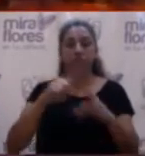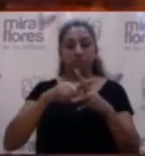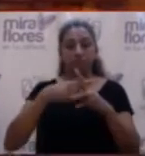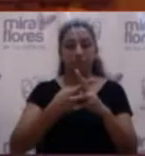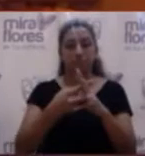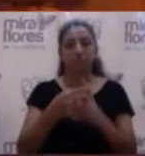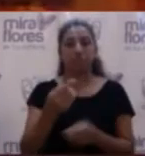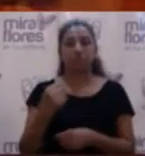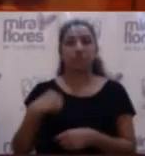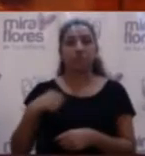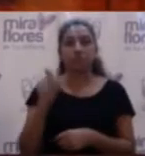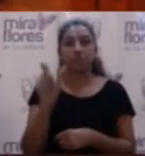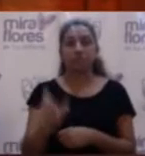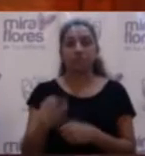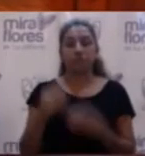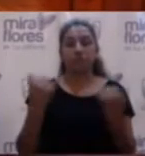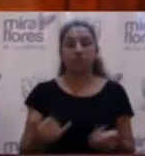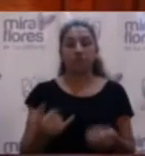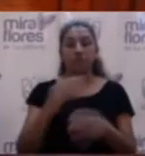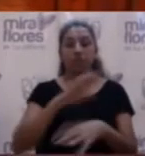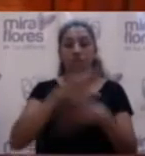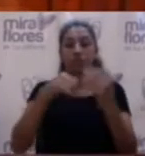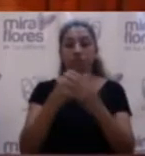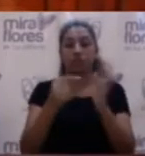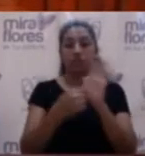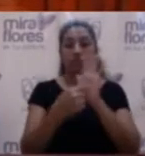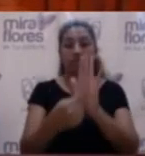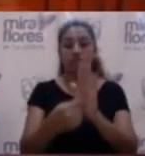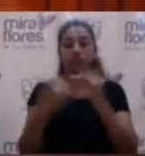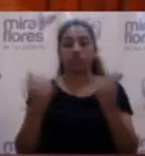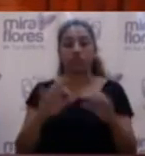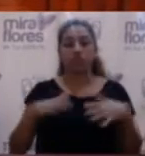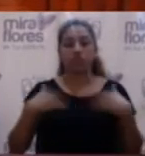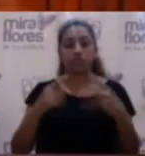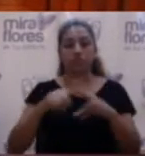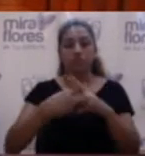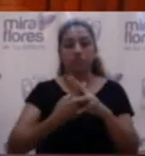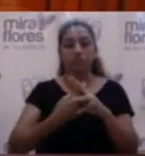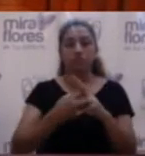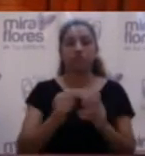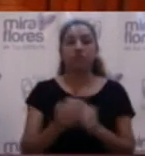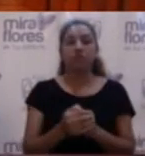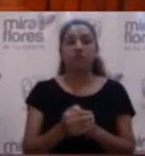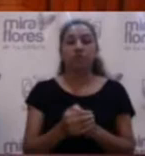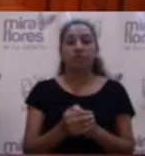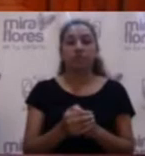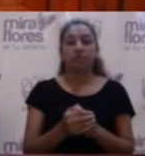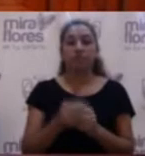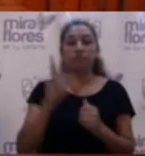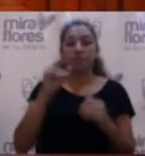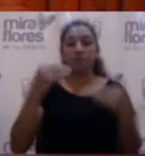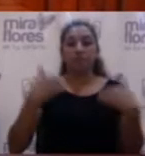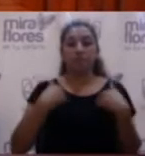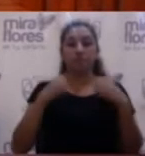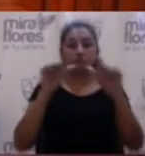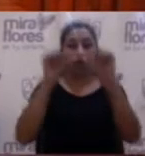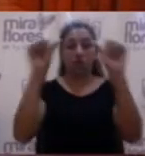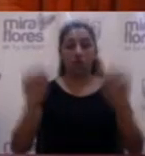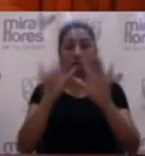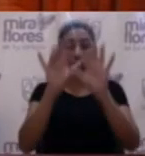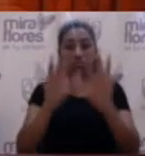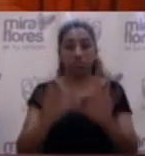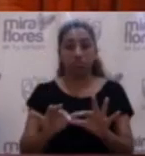Con el quórum reglamentario damos por instalada esta sesión extraordinaria de la fecha mencionada y no tenemos actas, ¿verdad?, por